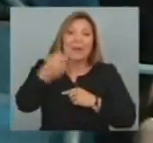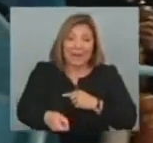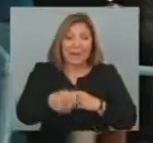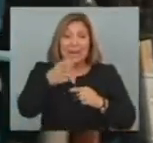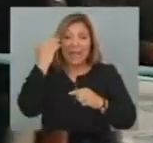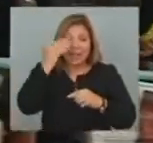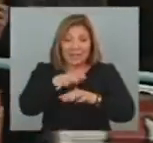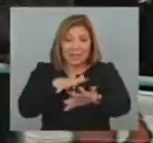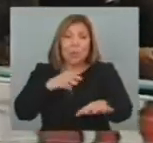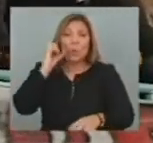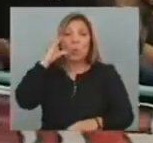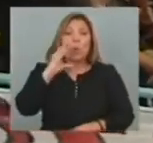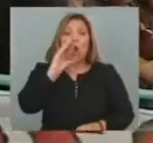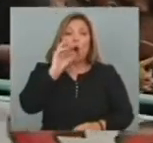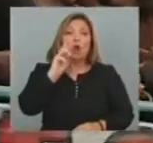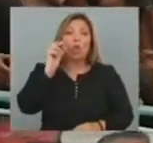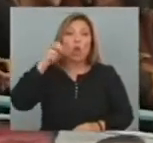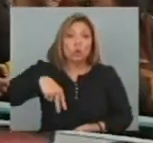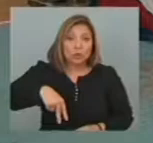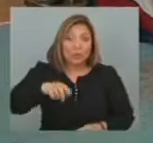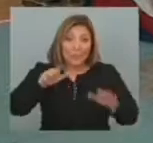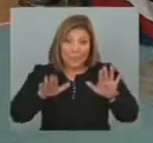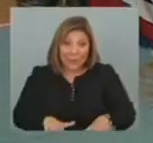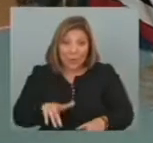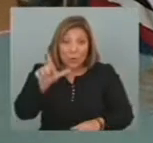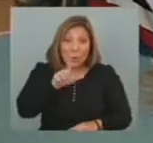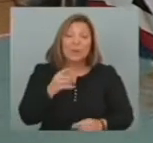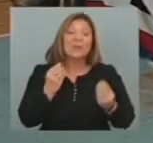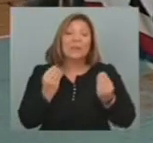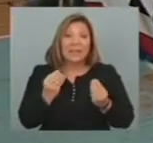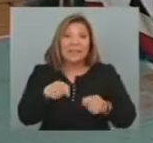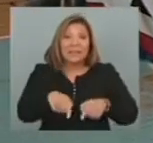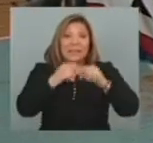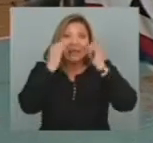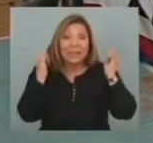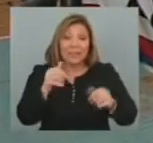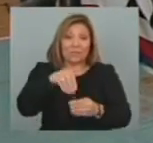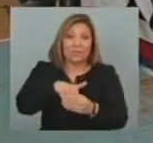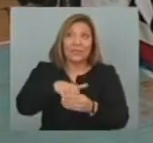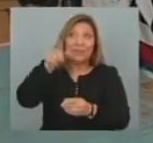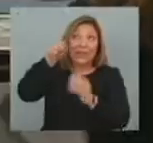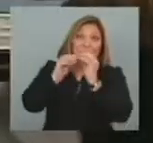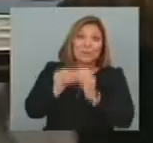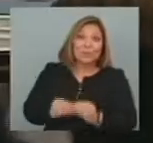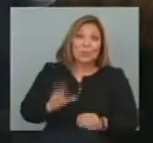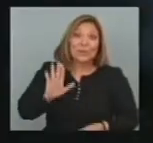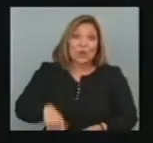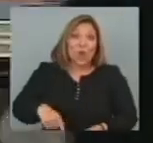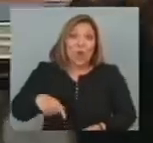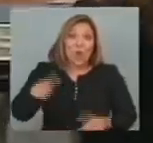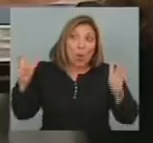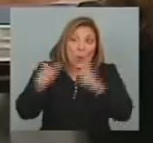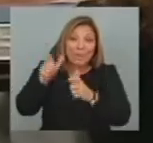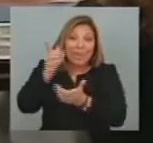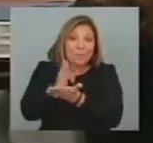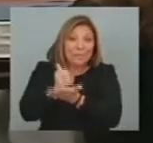En el Club Cordón La medida De paro Del lunes Obedece A que ese día Se vote El presupuesto Municipal En la Junta